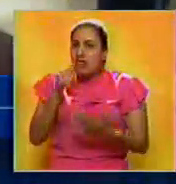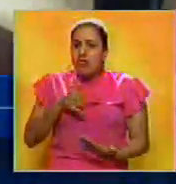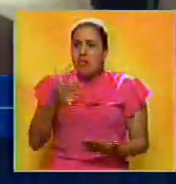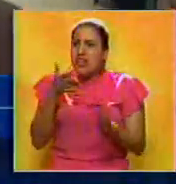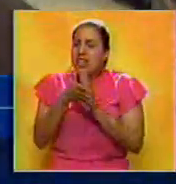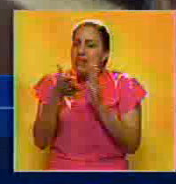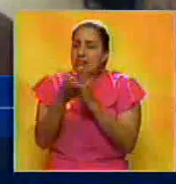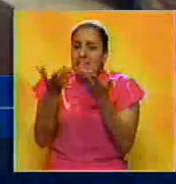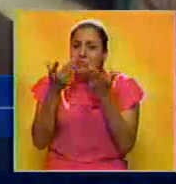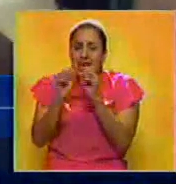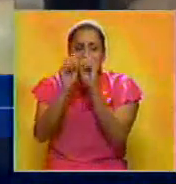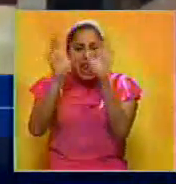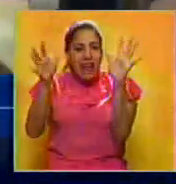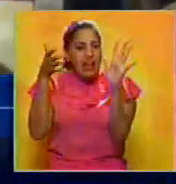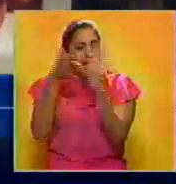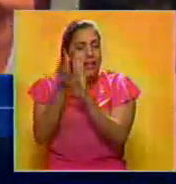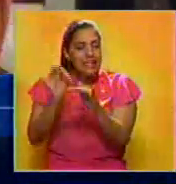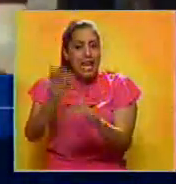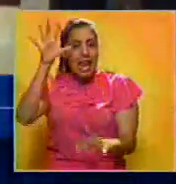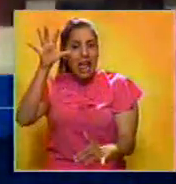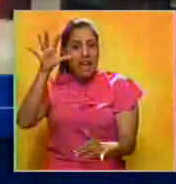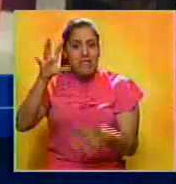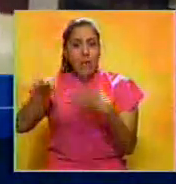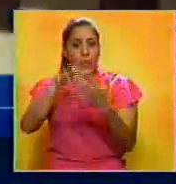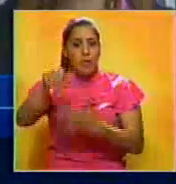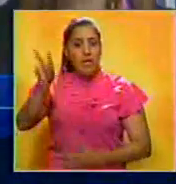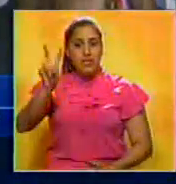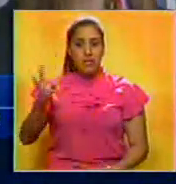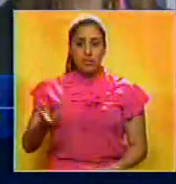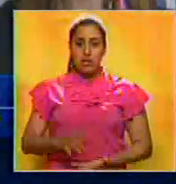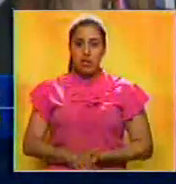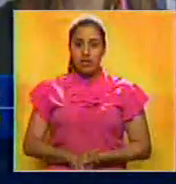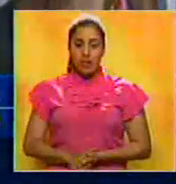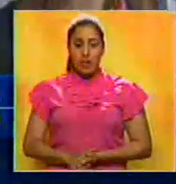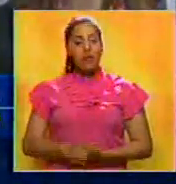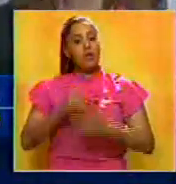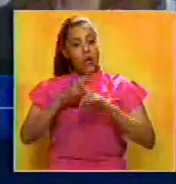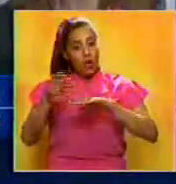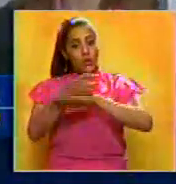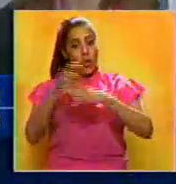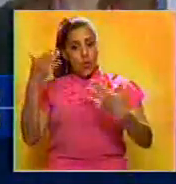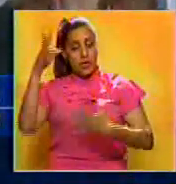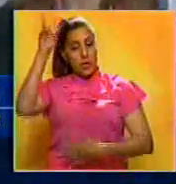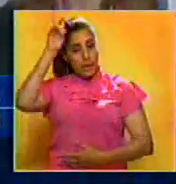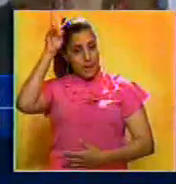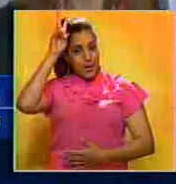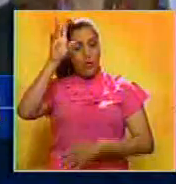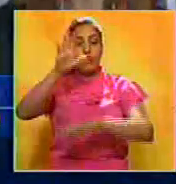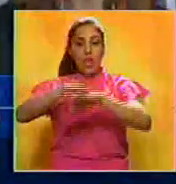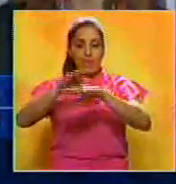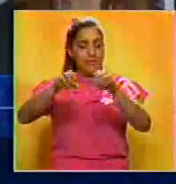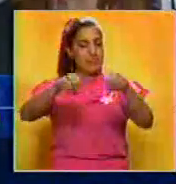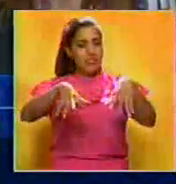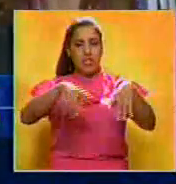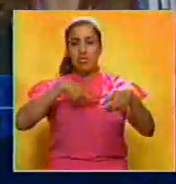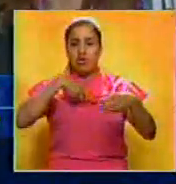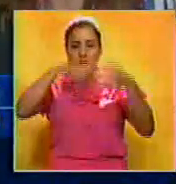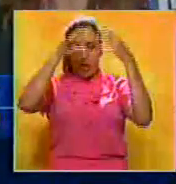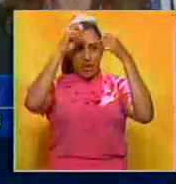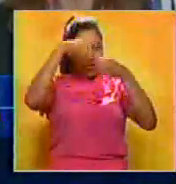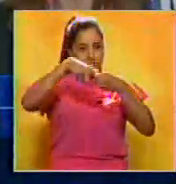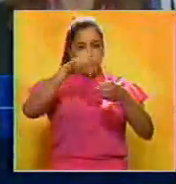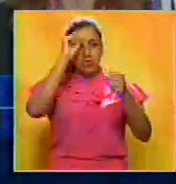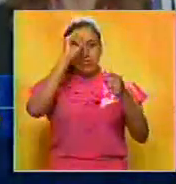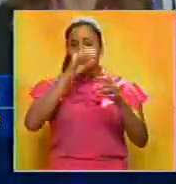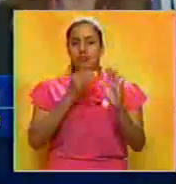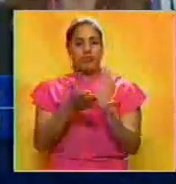sobre el agravamiento de la situación en Venezuela. El gobierno de Perú anunció el retiro definitivo de su embajador